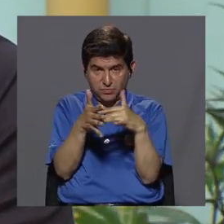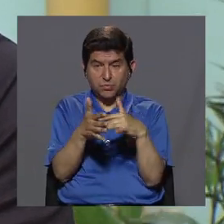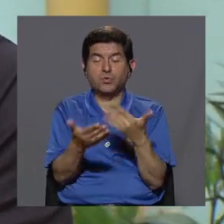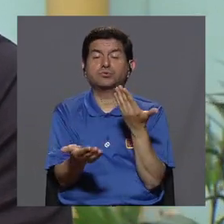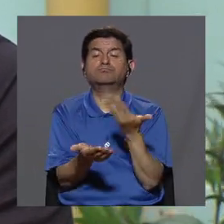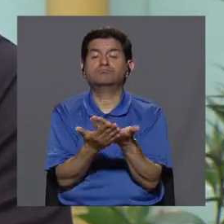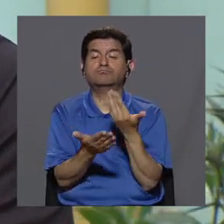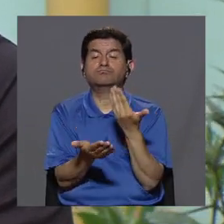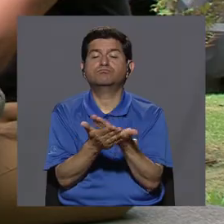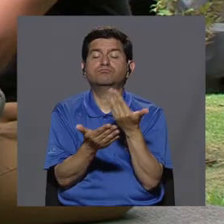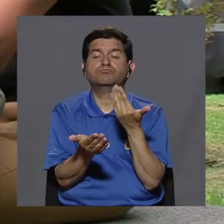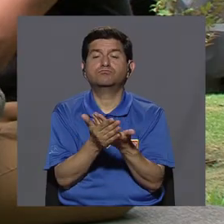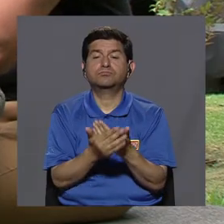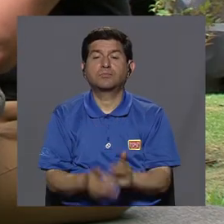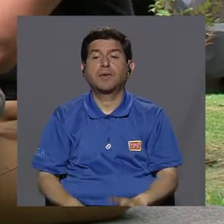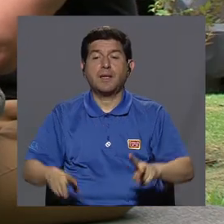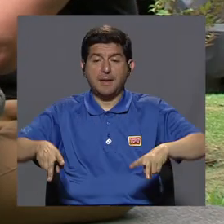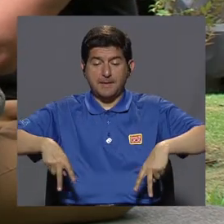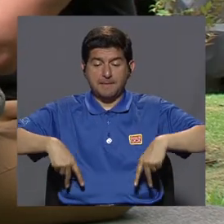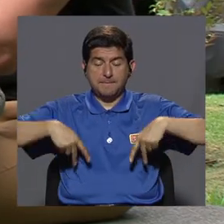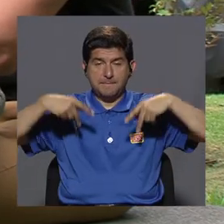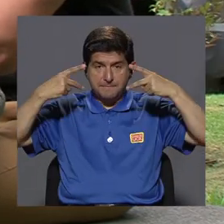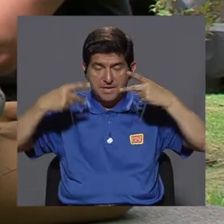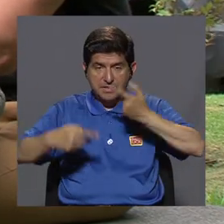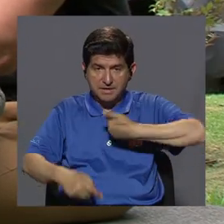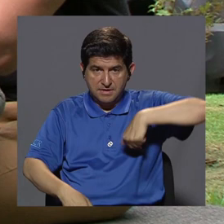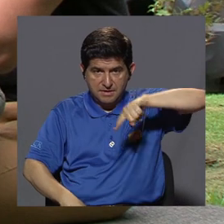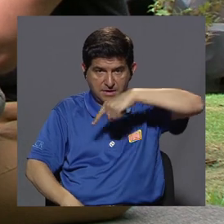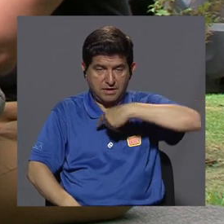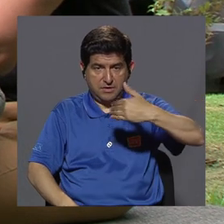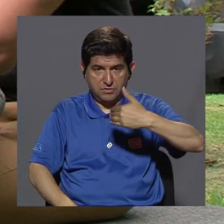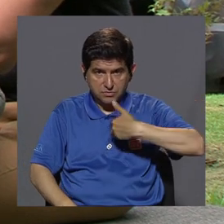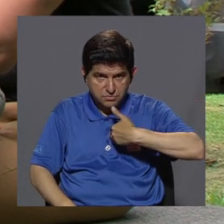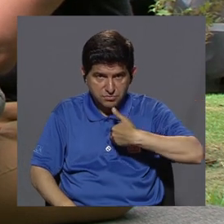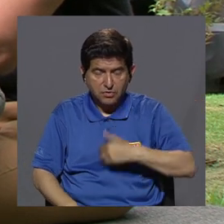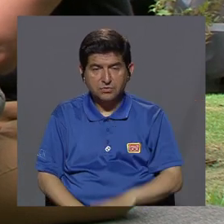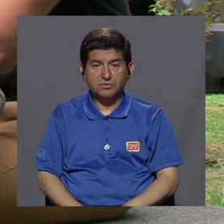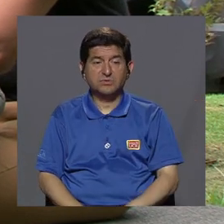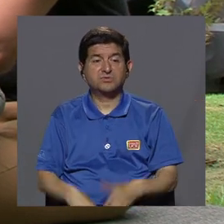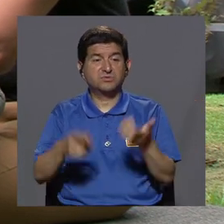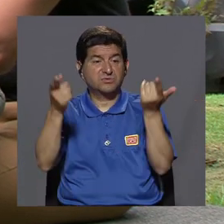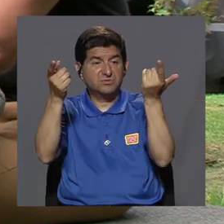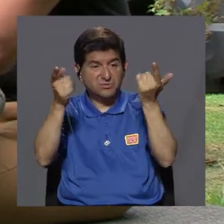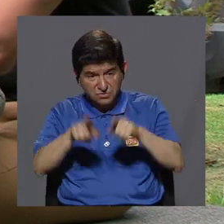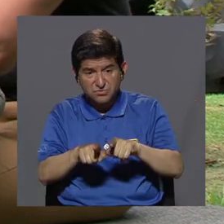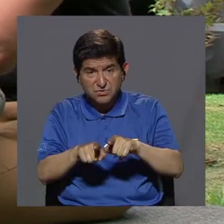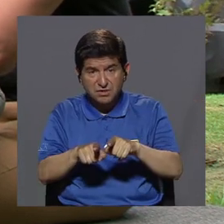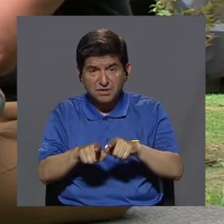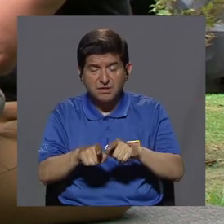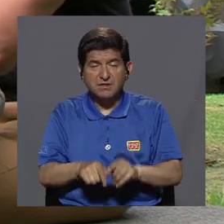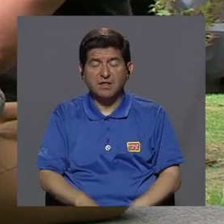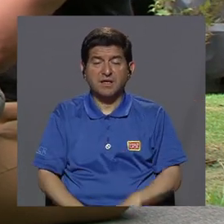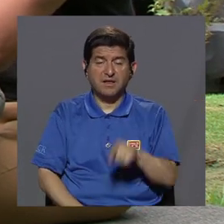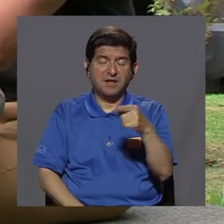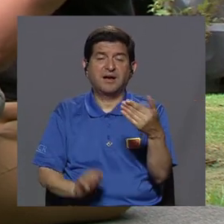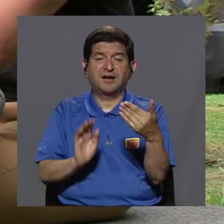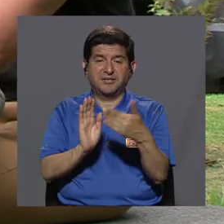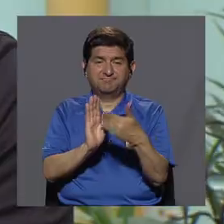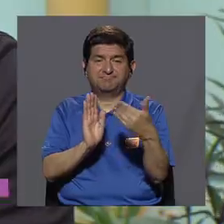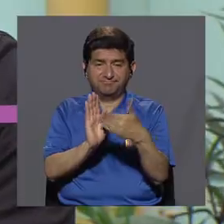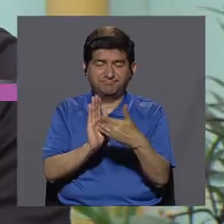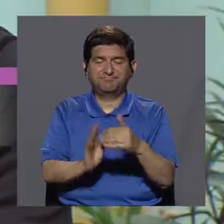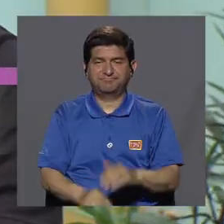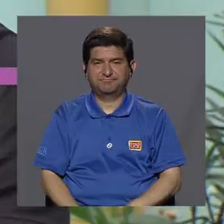demuestran que la vida en que nosotros llevamos nos va a pasar, por así decirlo, una facturita,